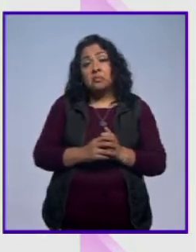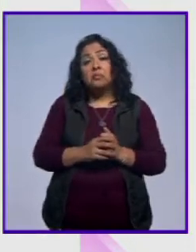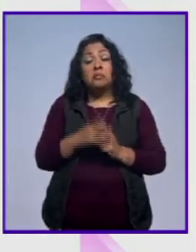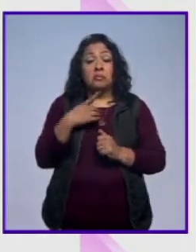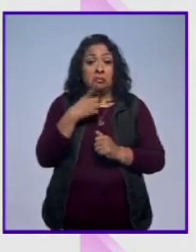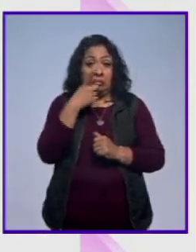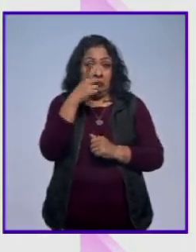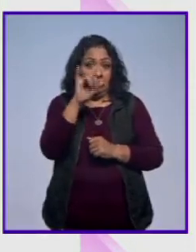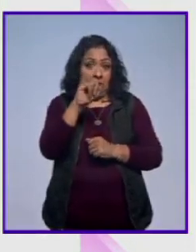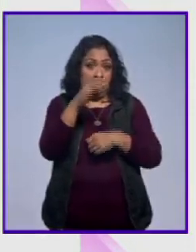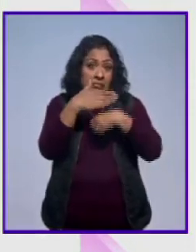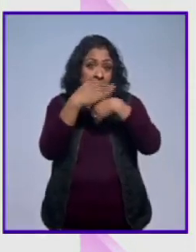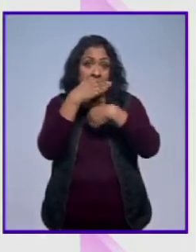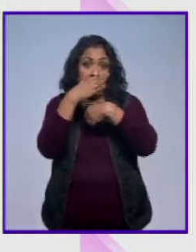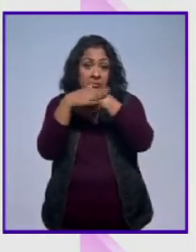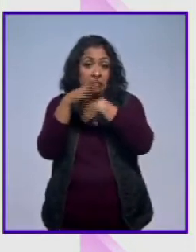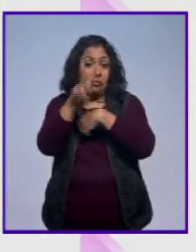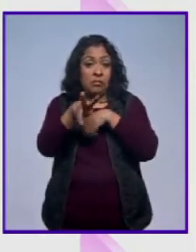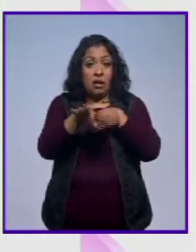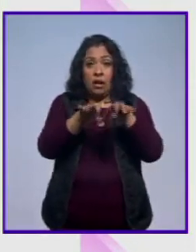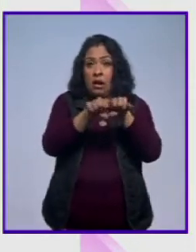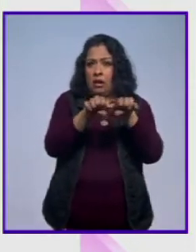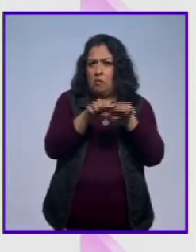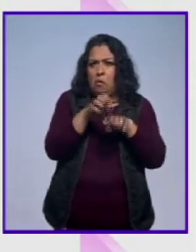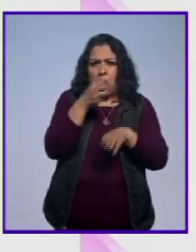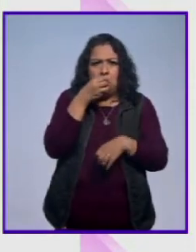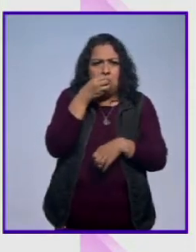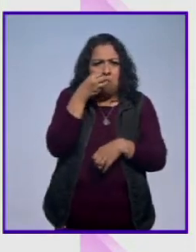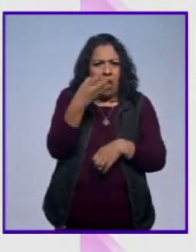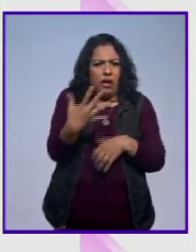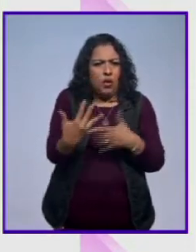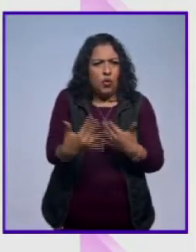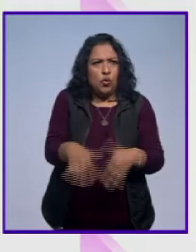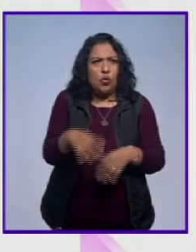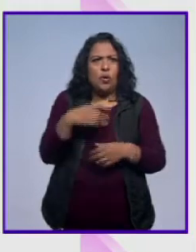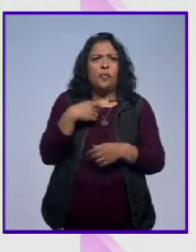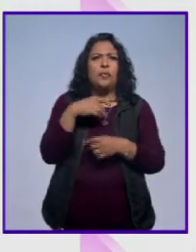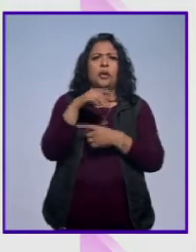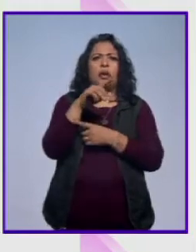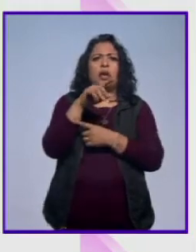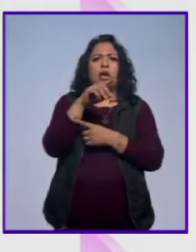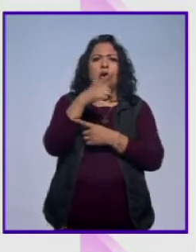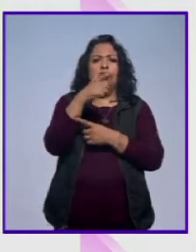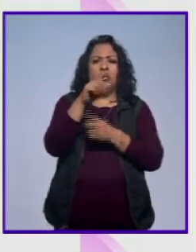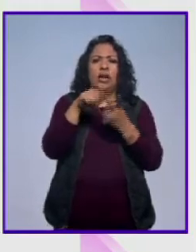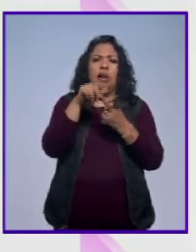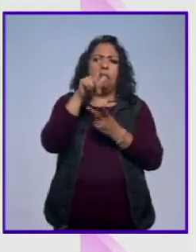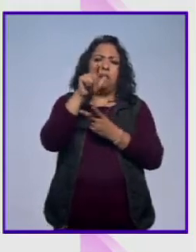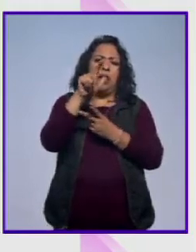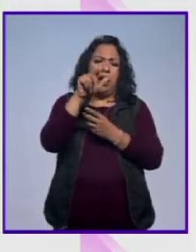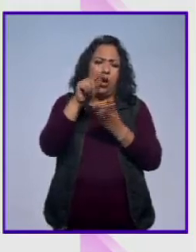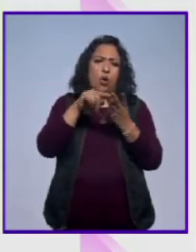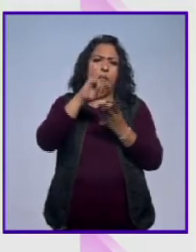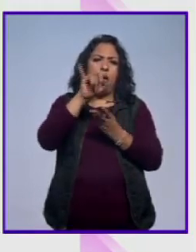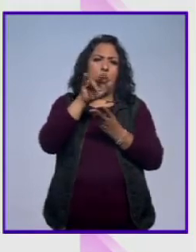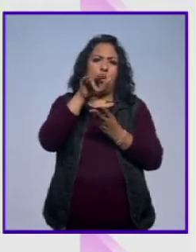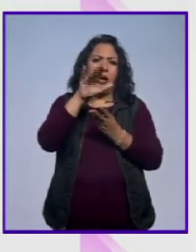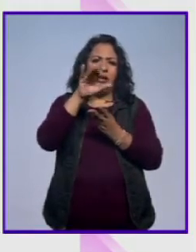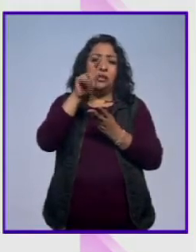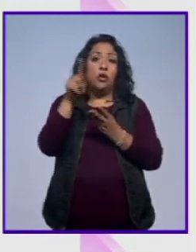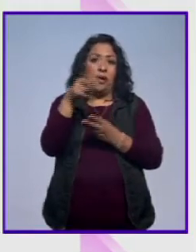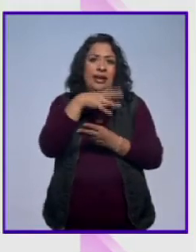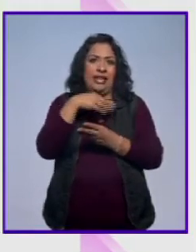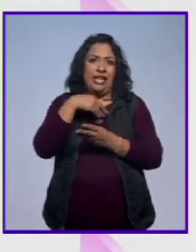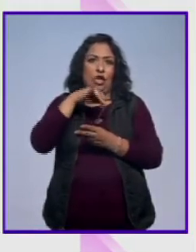pues sí decir que ha sido un trabajo de equipo increíble, Cisú González, Paloma Woolrich, Juan Cristóbal Castillo, hijo de